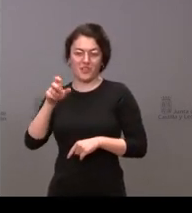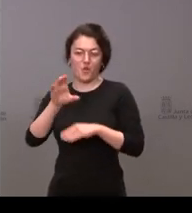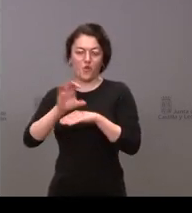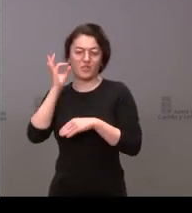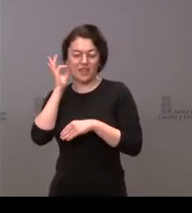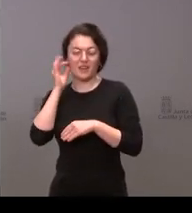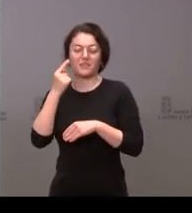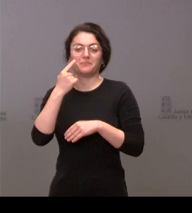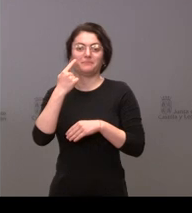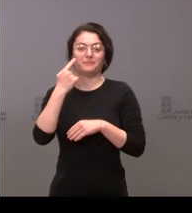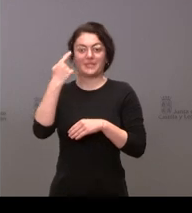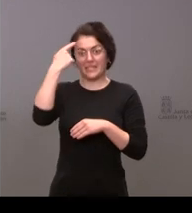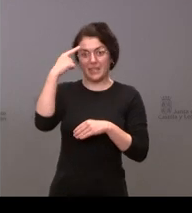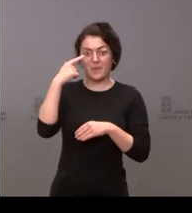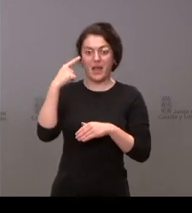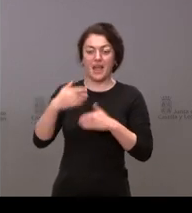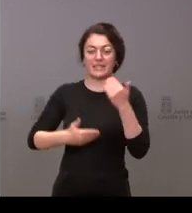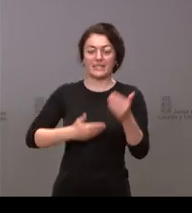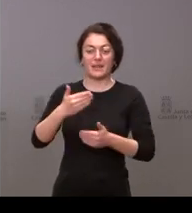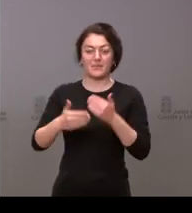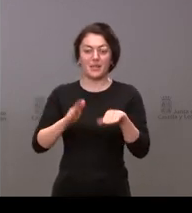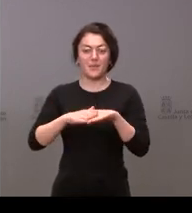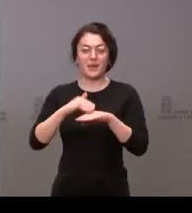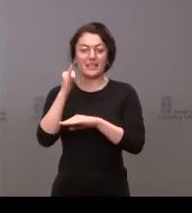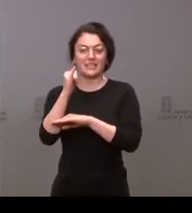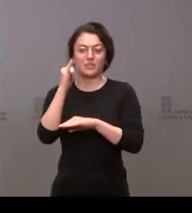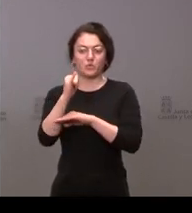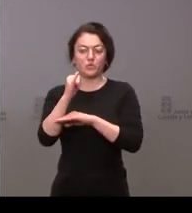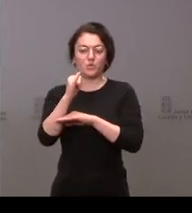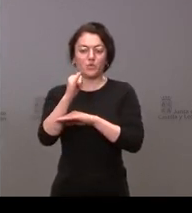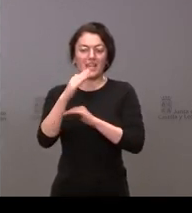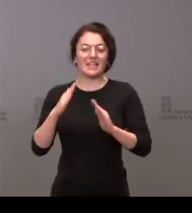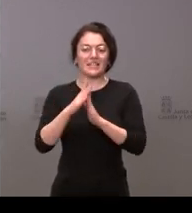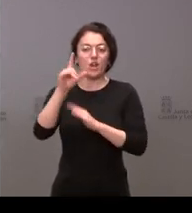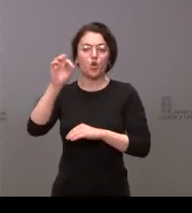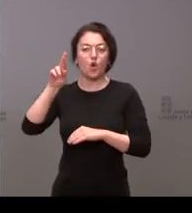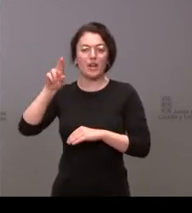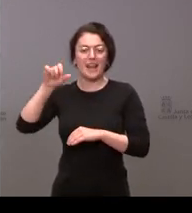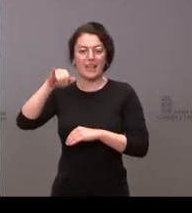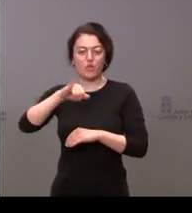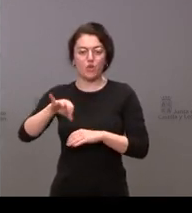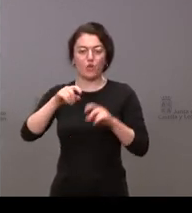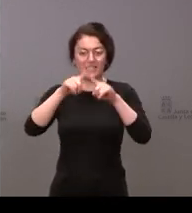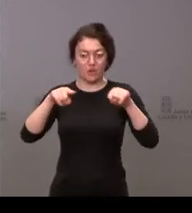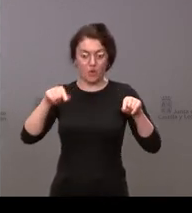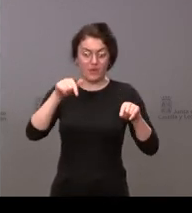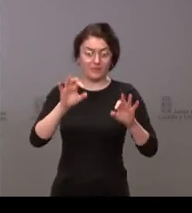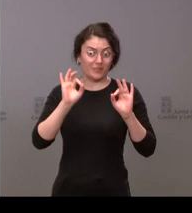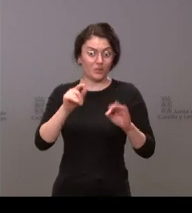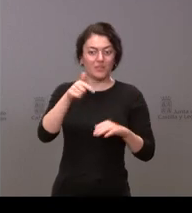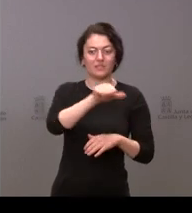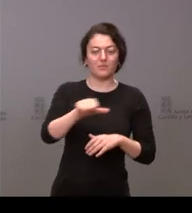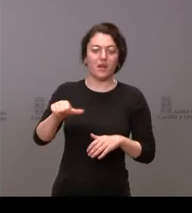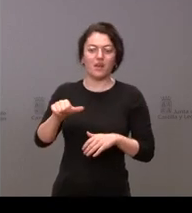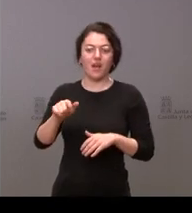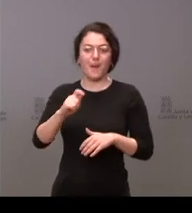encuentran los trámites del Instituto de San Lorenzo de Segovia, precisamente en esta semana en la que el Partido Socialista ha vuelto